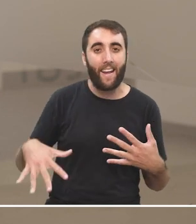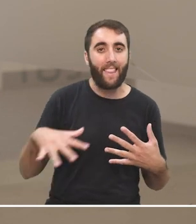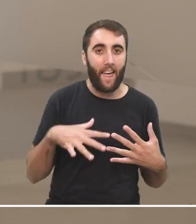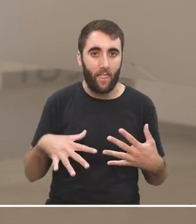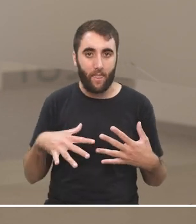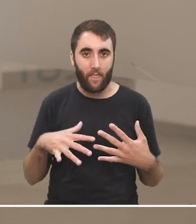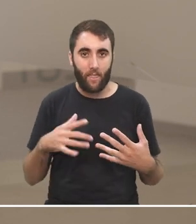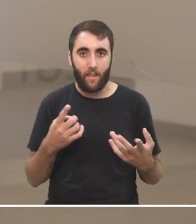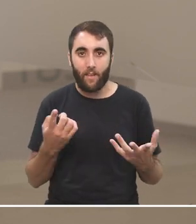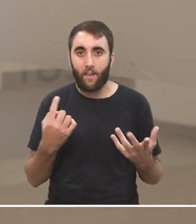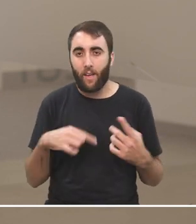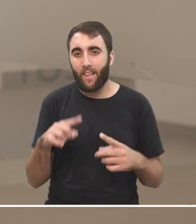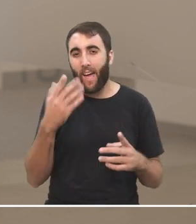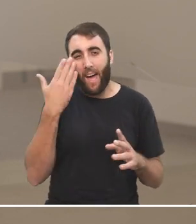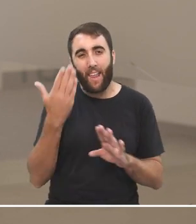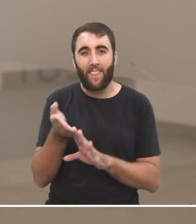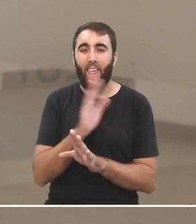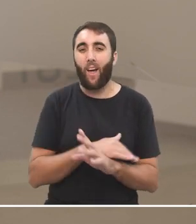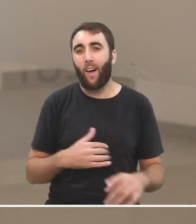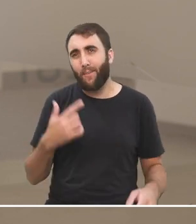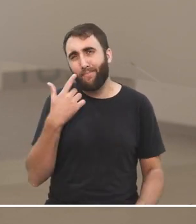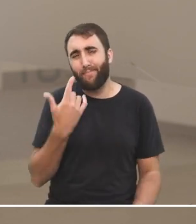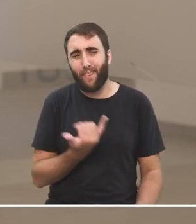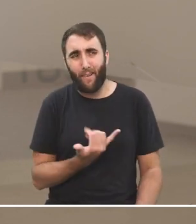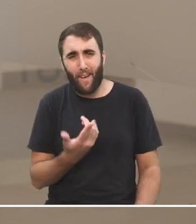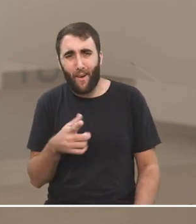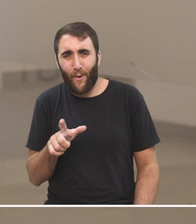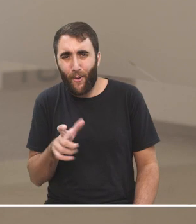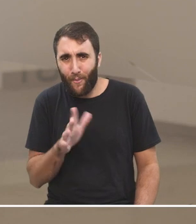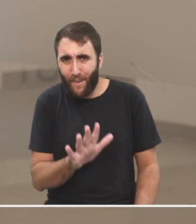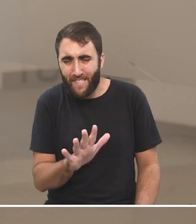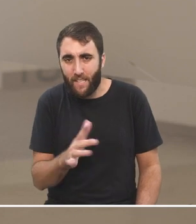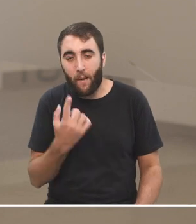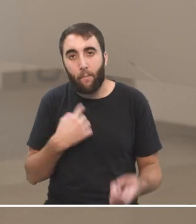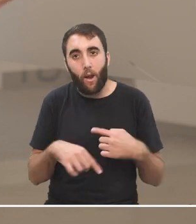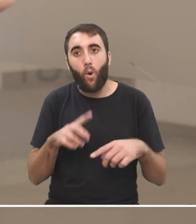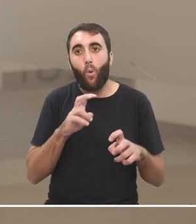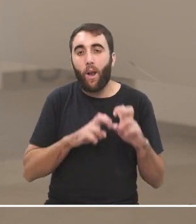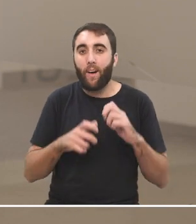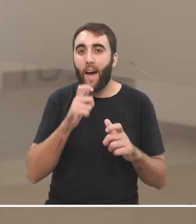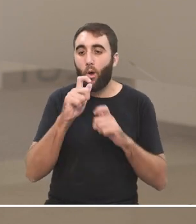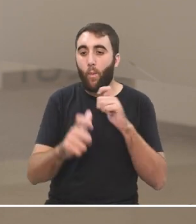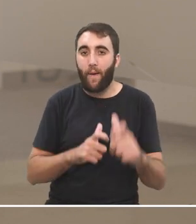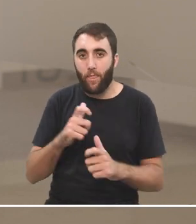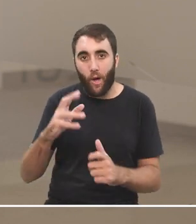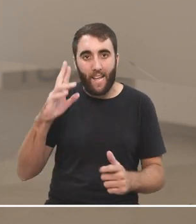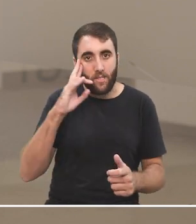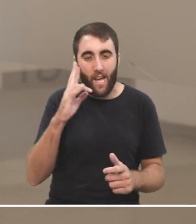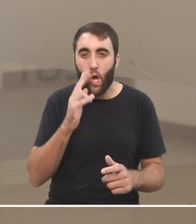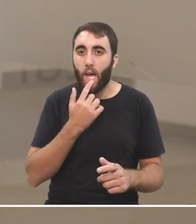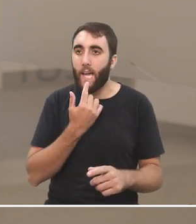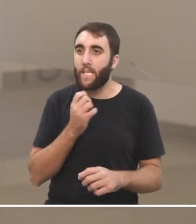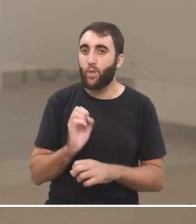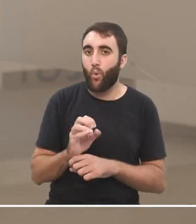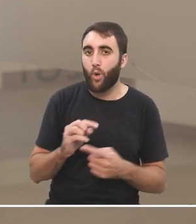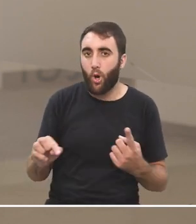todo esto que nos parecía obvio algún tiempo atrás y que los argumentos vuelvan a ser racionales todo esto que yo me hubiera reído un poco